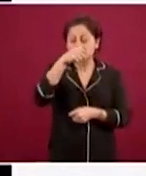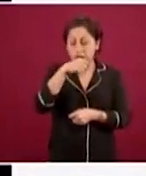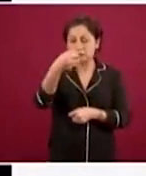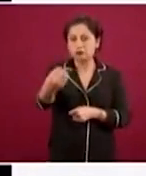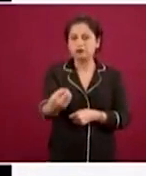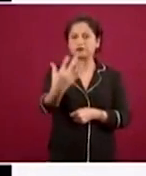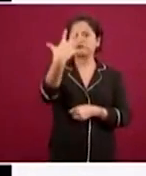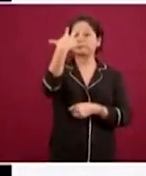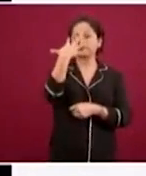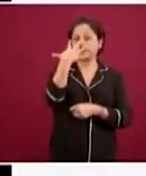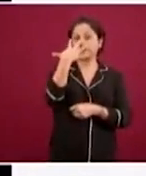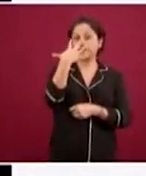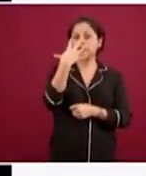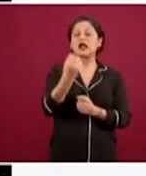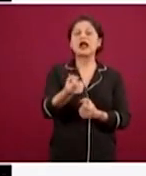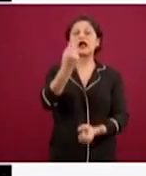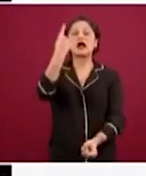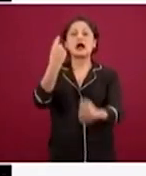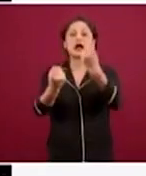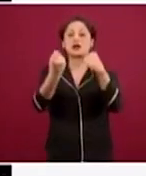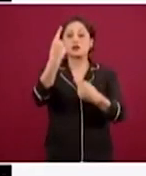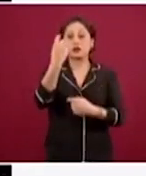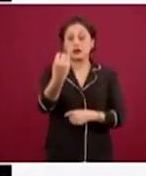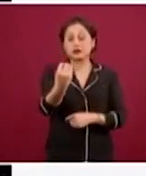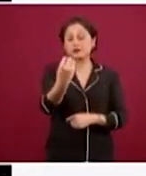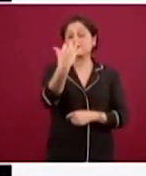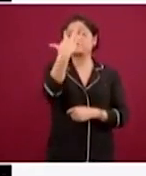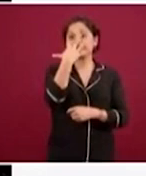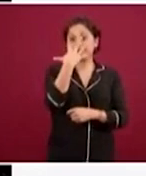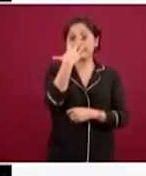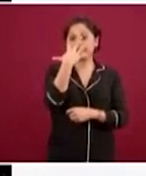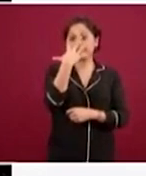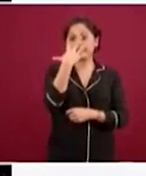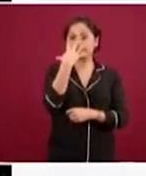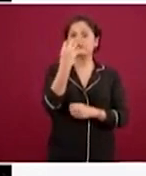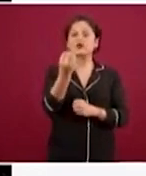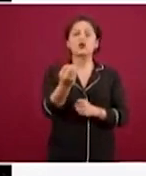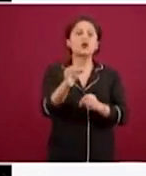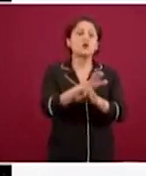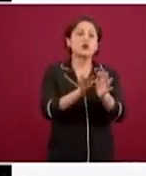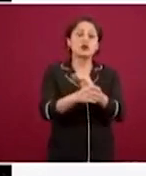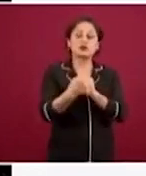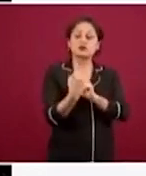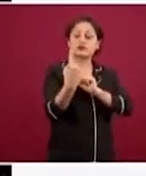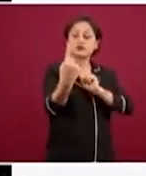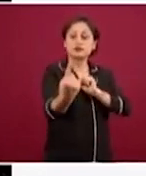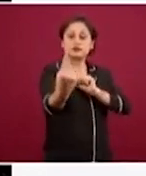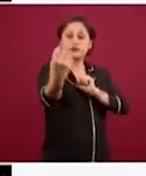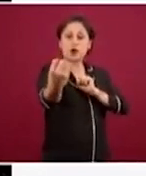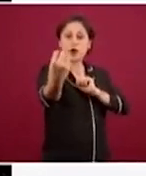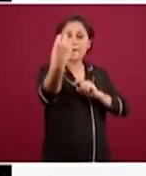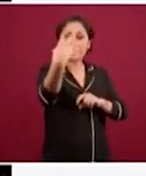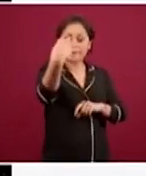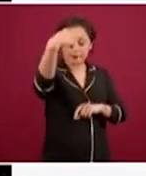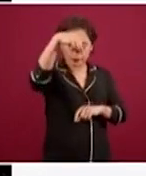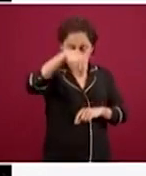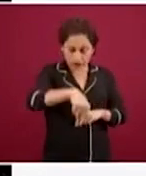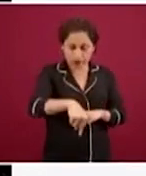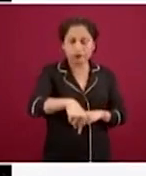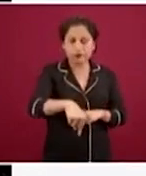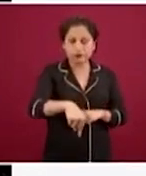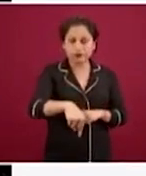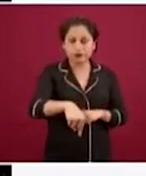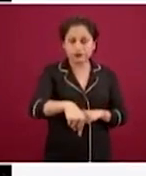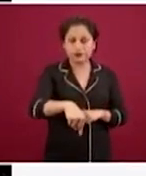pesadas y caen allí, a dos metros. Hay gotas que son más ligeras y